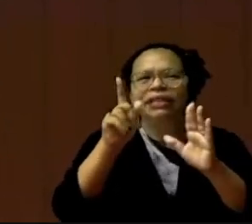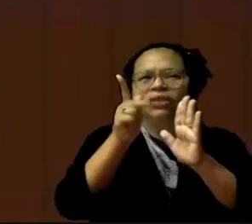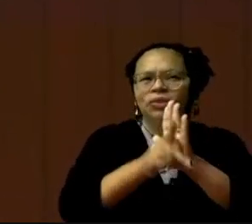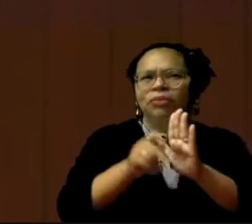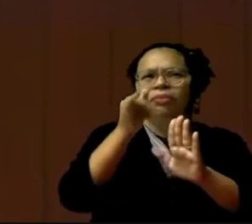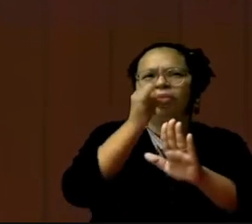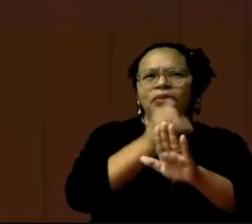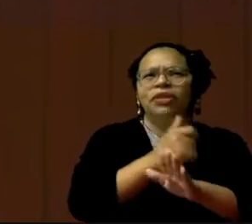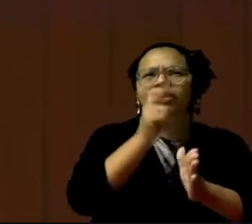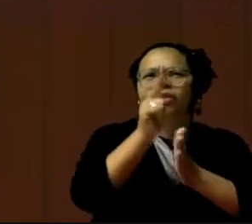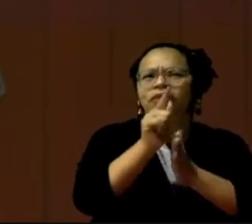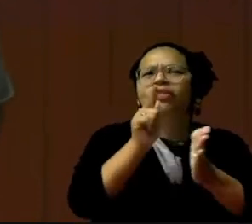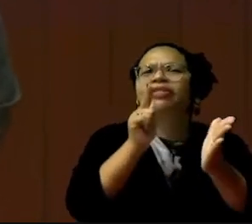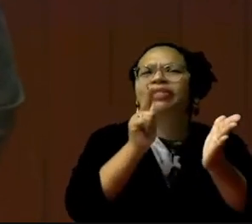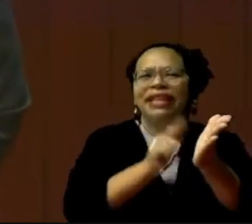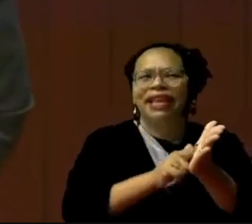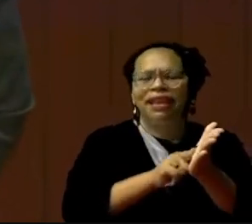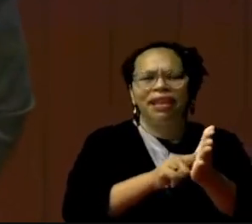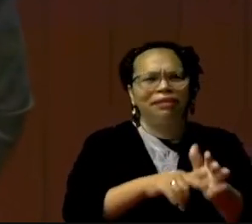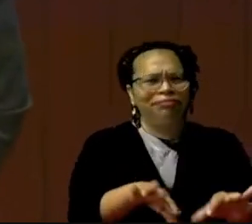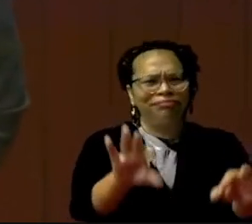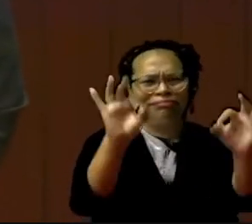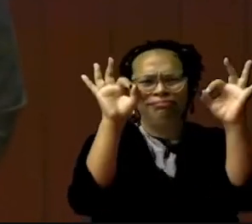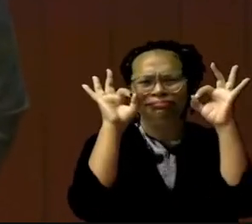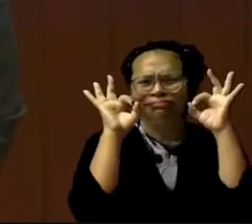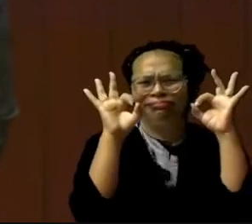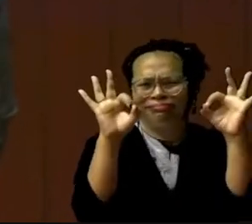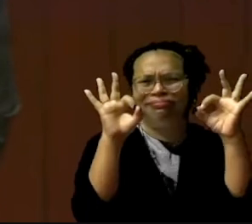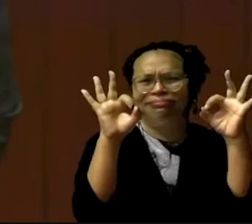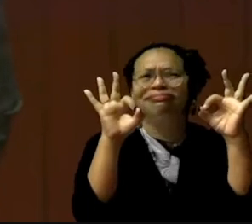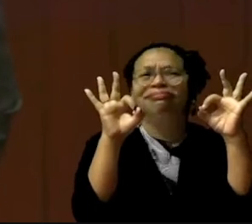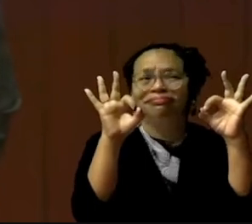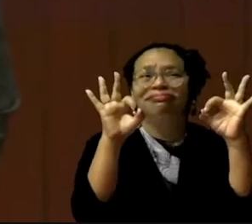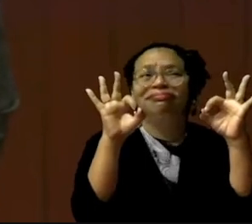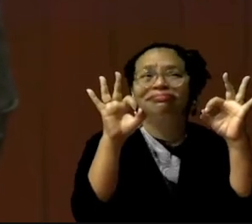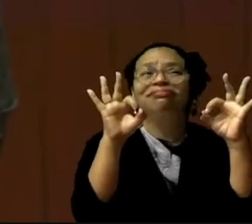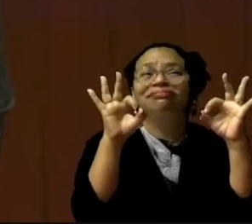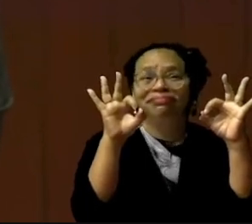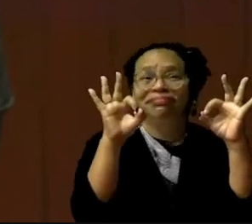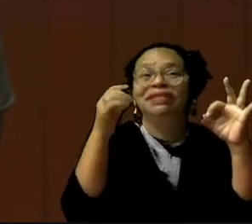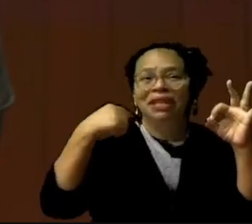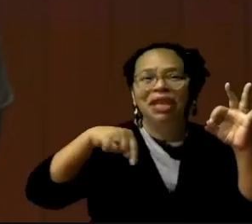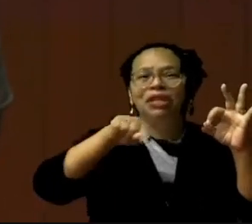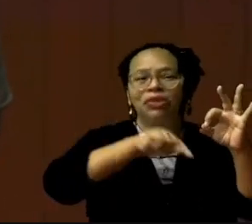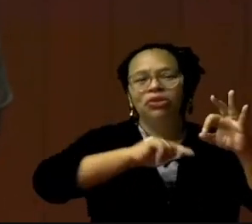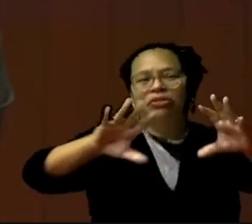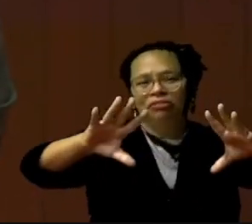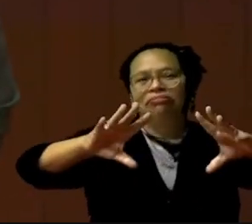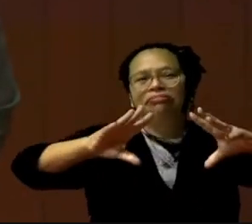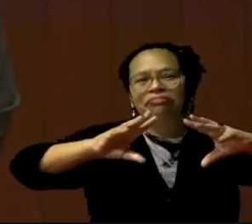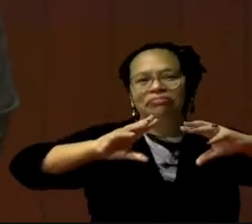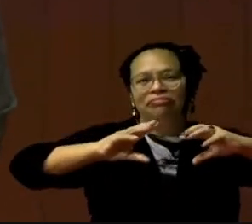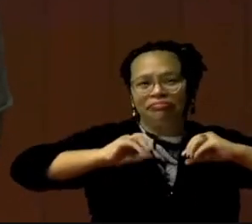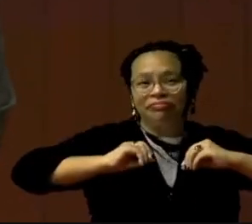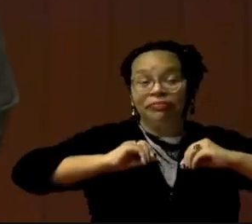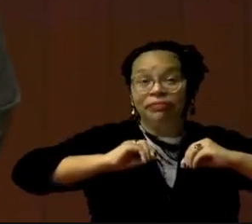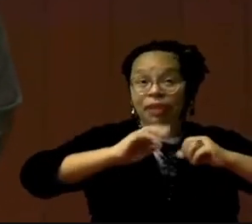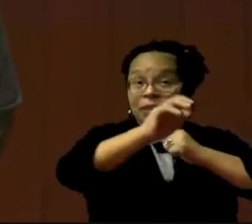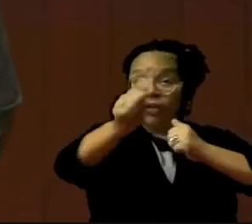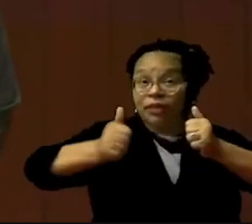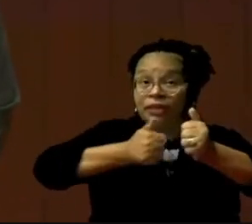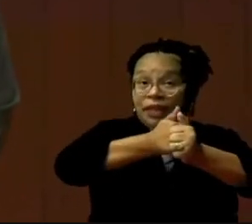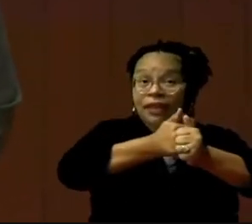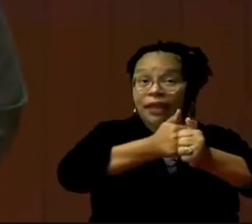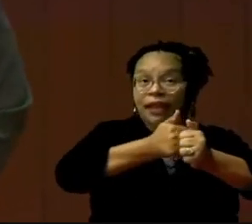nosotros, esta Cámara de Diputados, hemos asumido de parte de los niños. Le doy las gracias